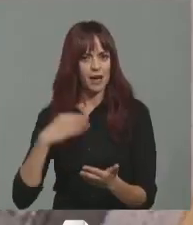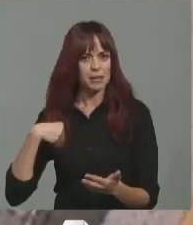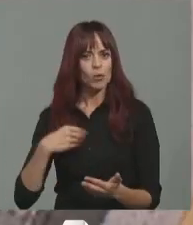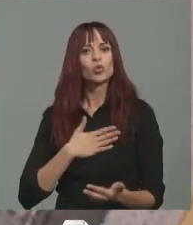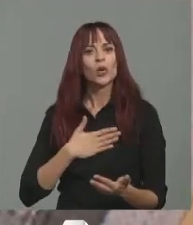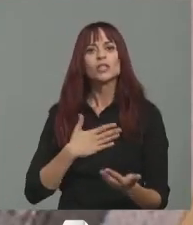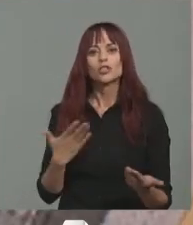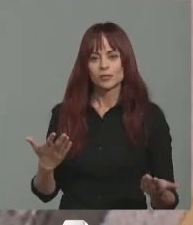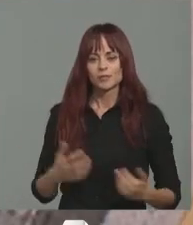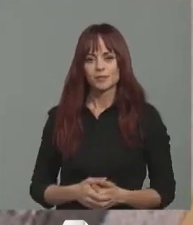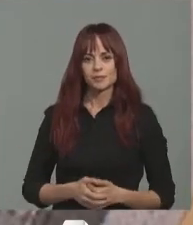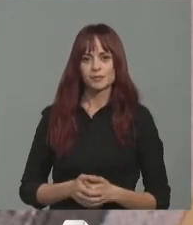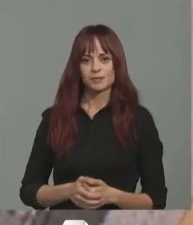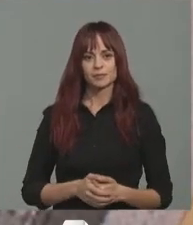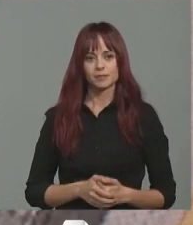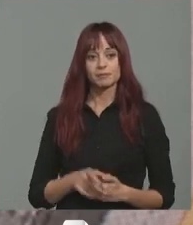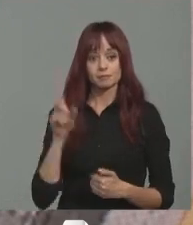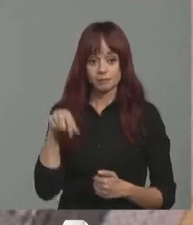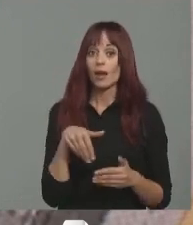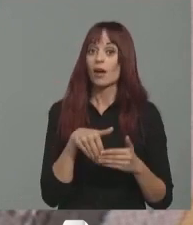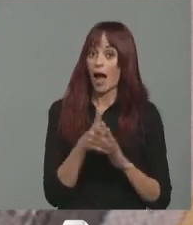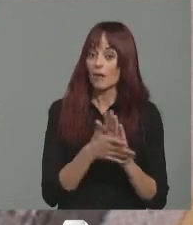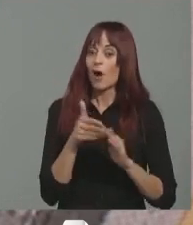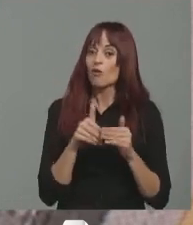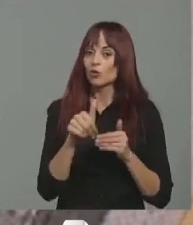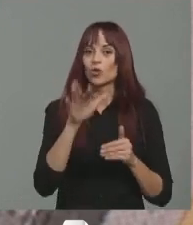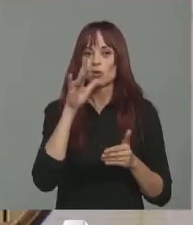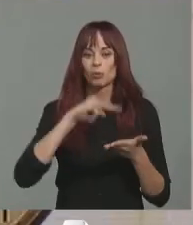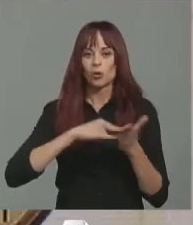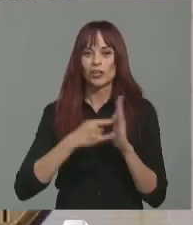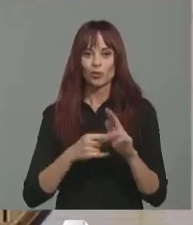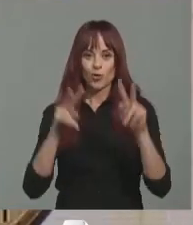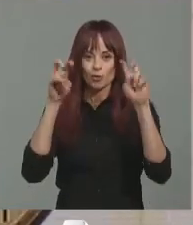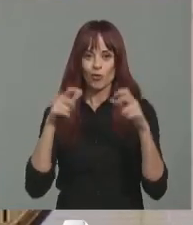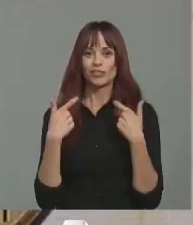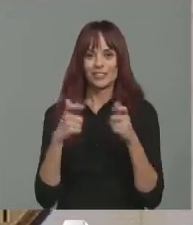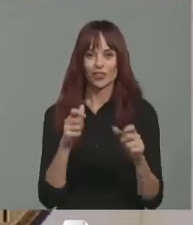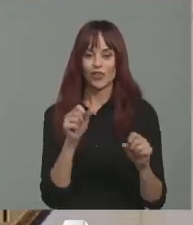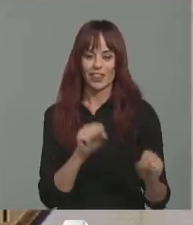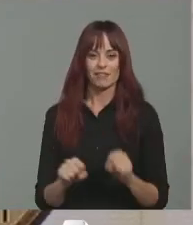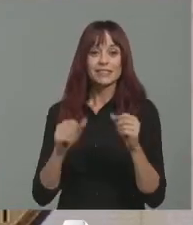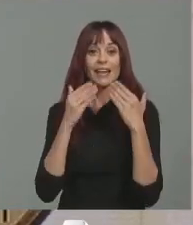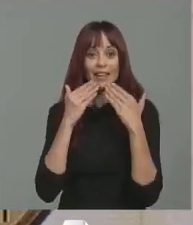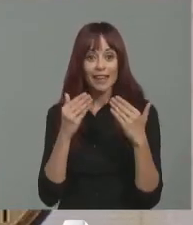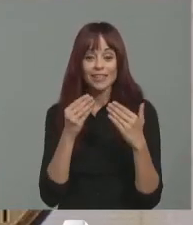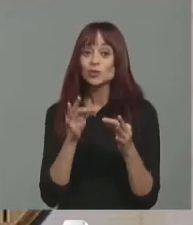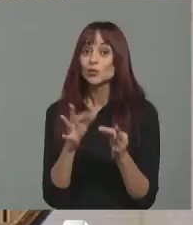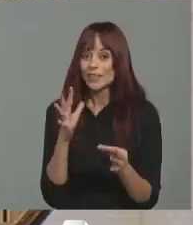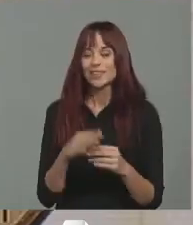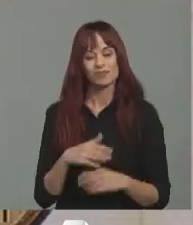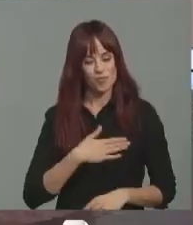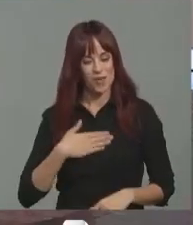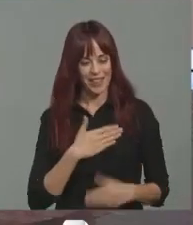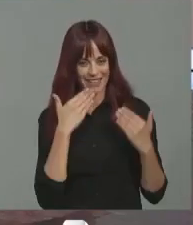nuestro, y también del futuro, que en ese nuevo proyecto del sector de la defensa. Muchísimas gracias y mucha suerte. Un placer,